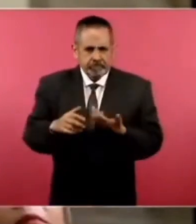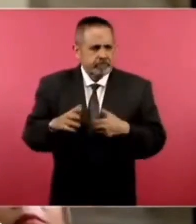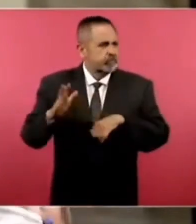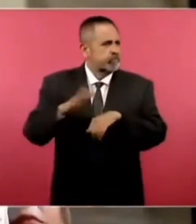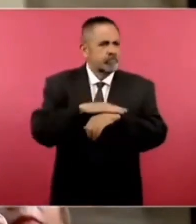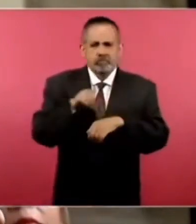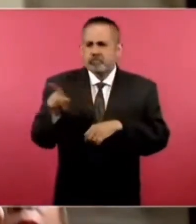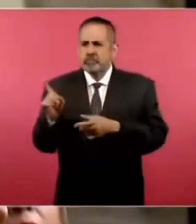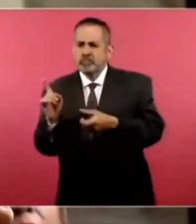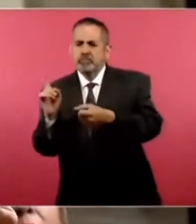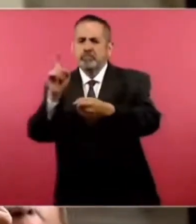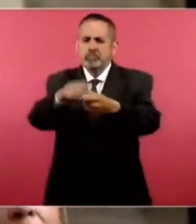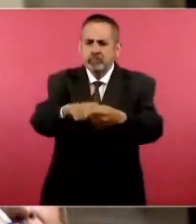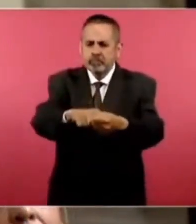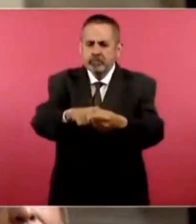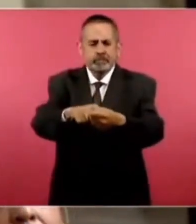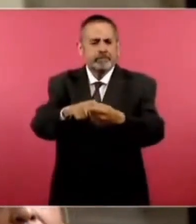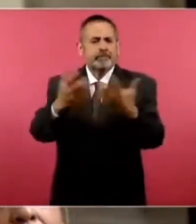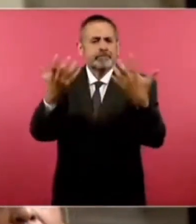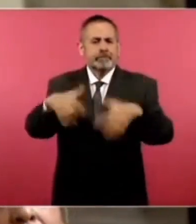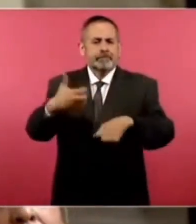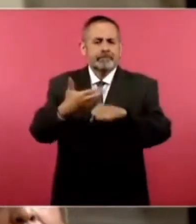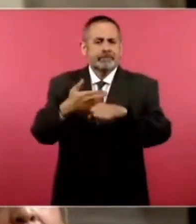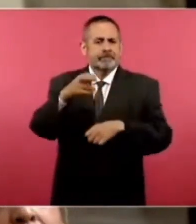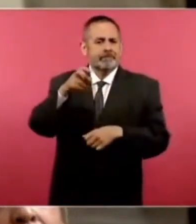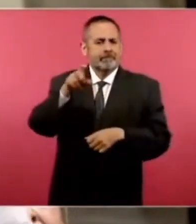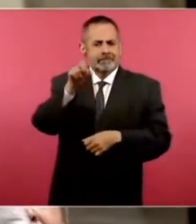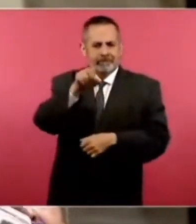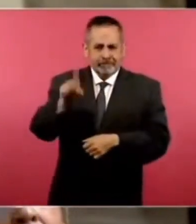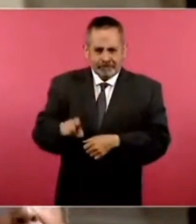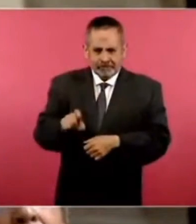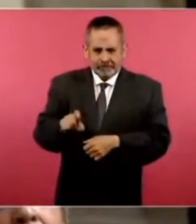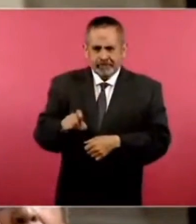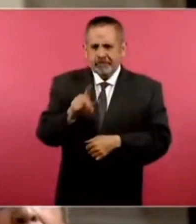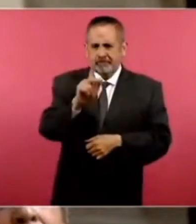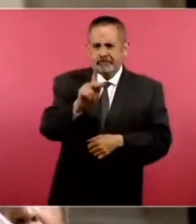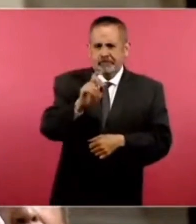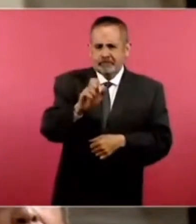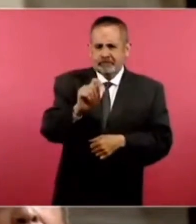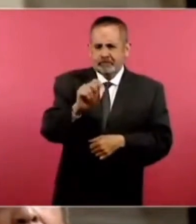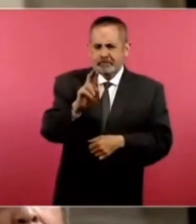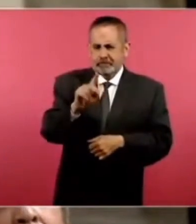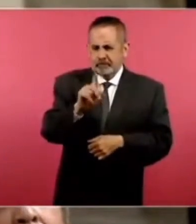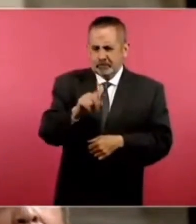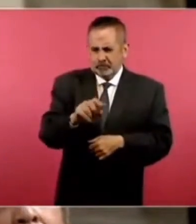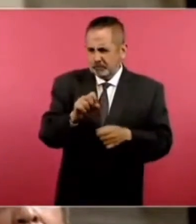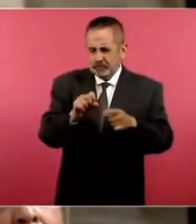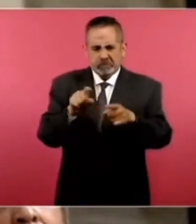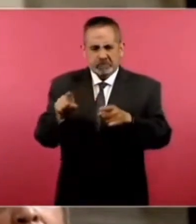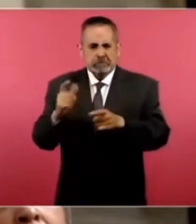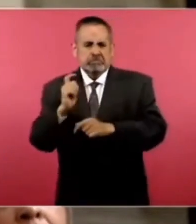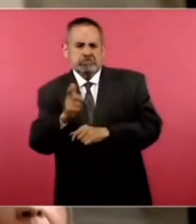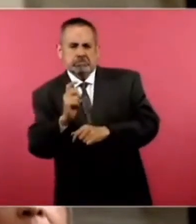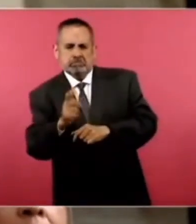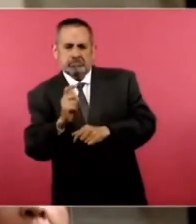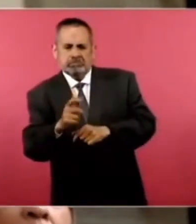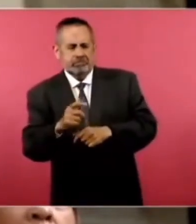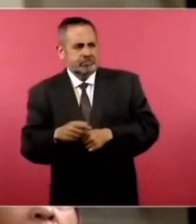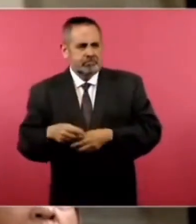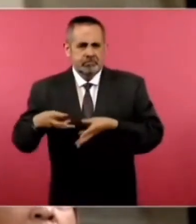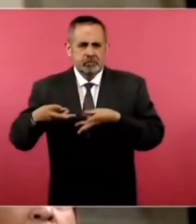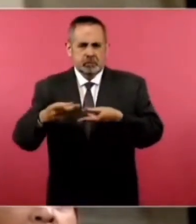que se llama Petrus. Y pues en lo que estamos viendo es que sería un gran